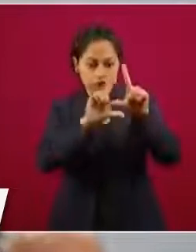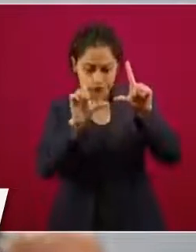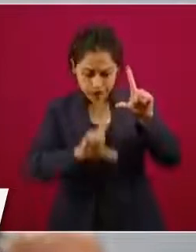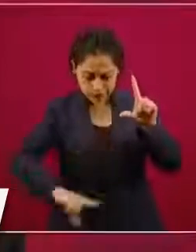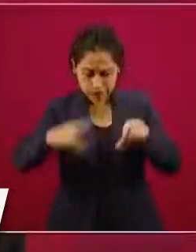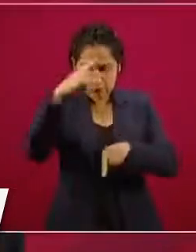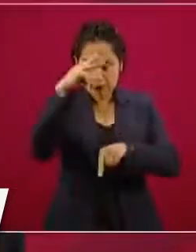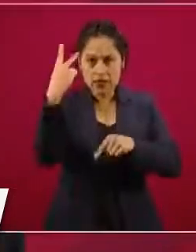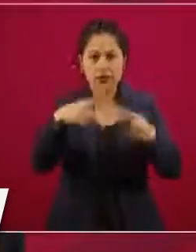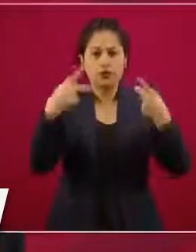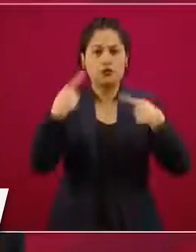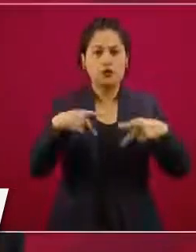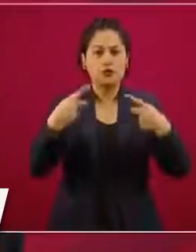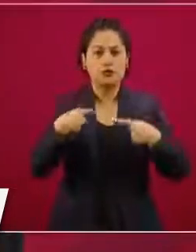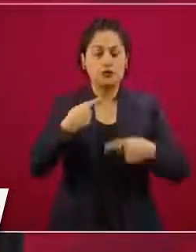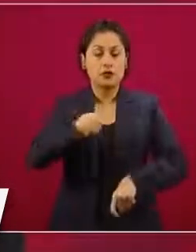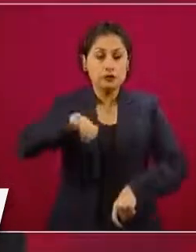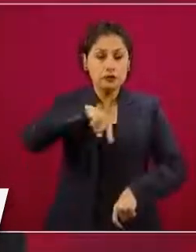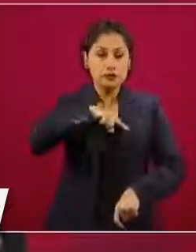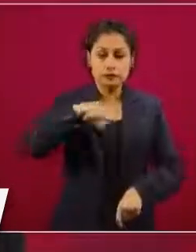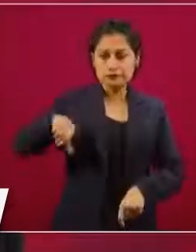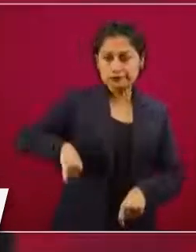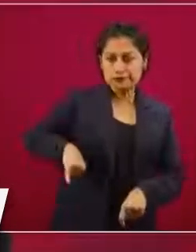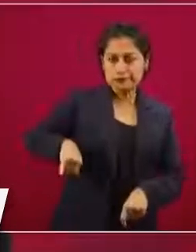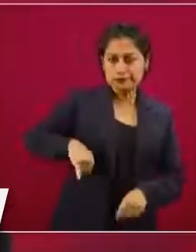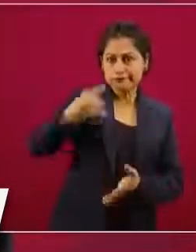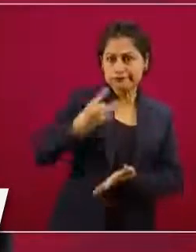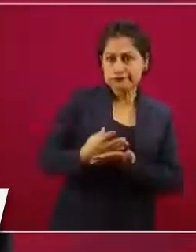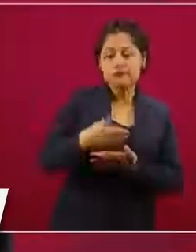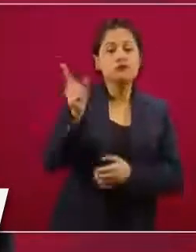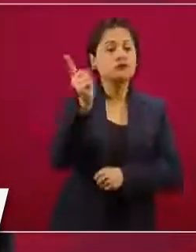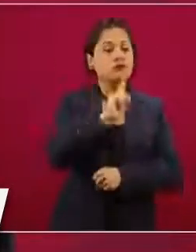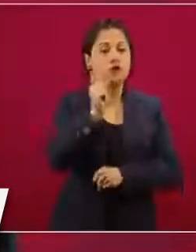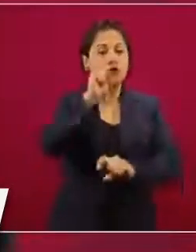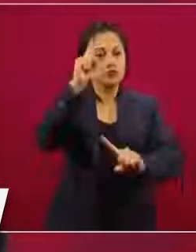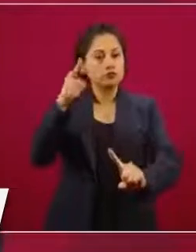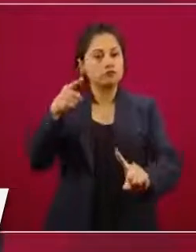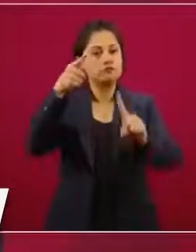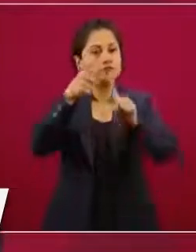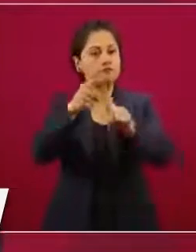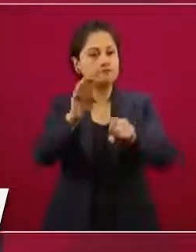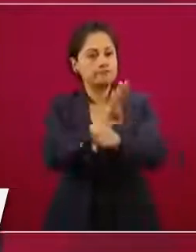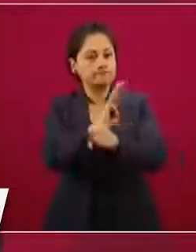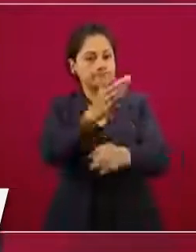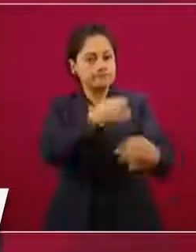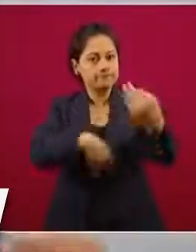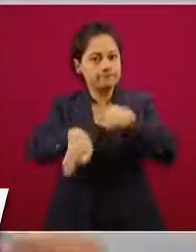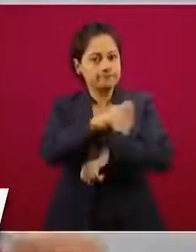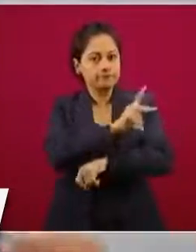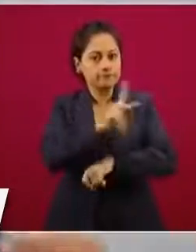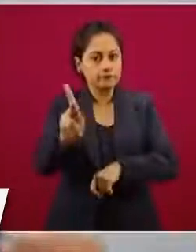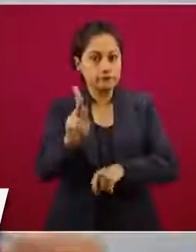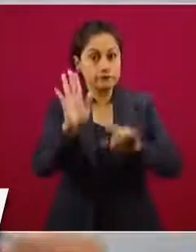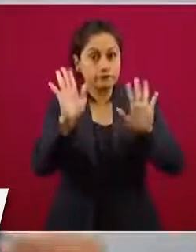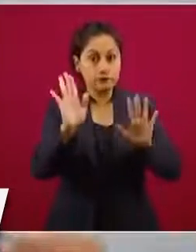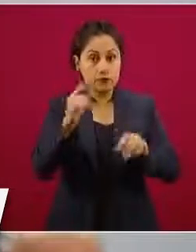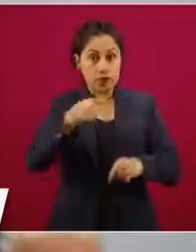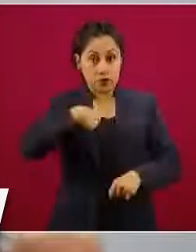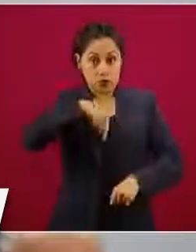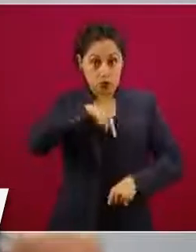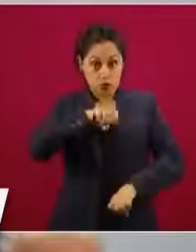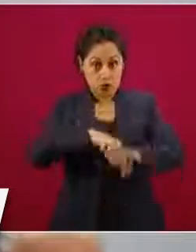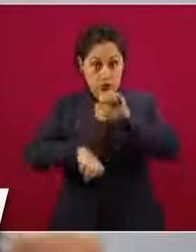que el bien común. Y no nada más es responsabilidad de las organizaciones, sino yo apelaría que es una responsabilidad de todos los ciudadanos,